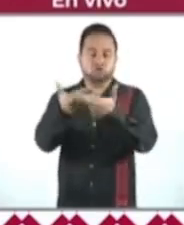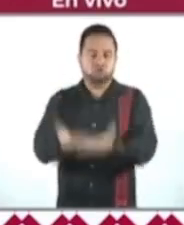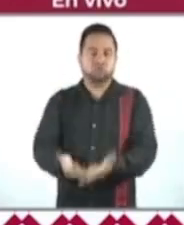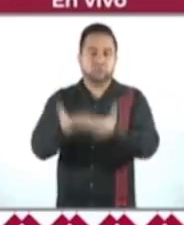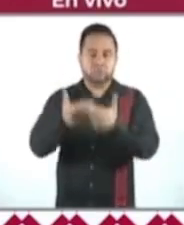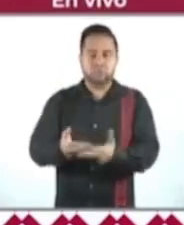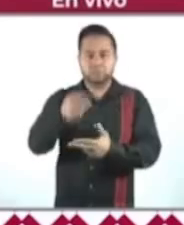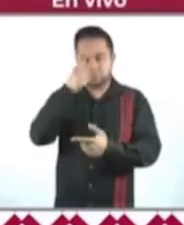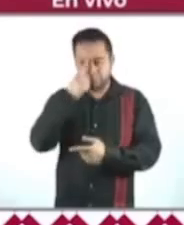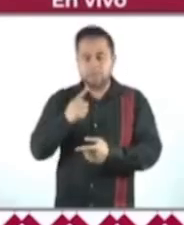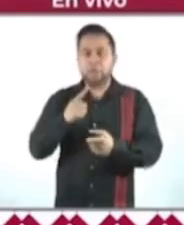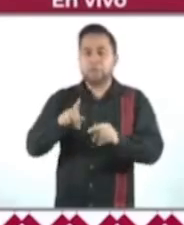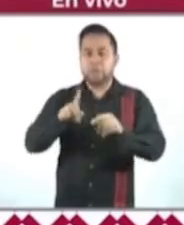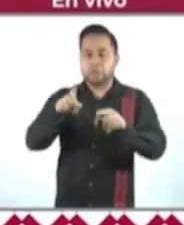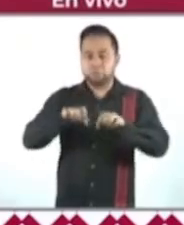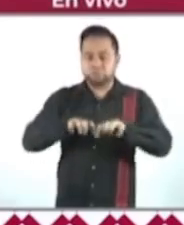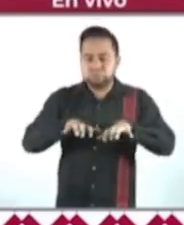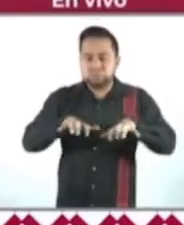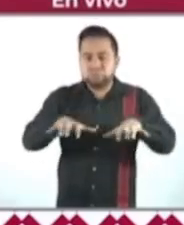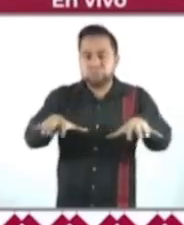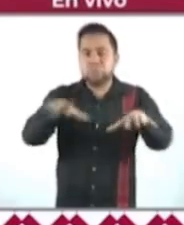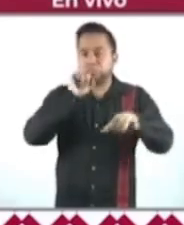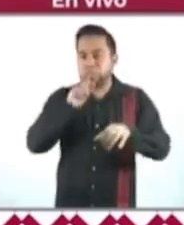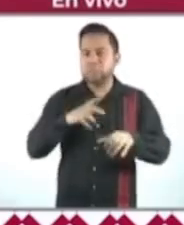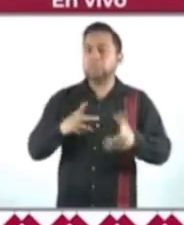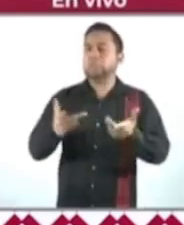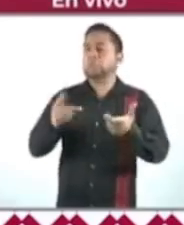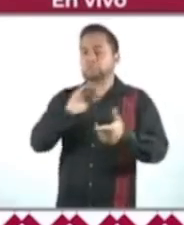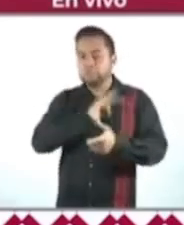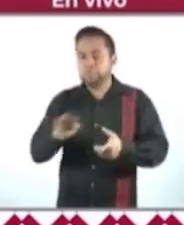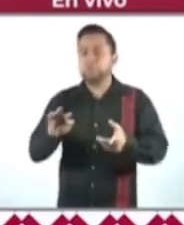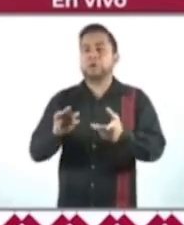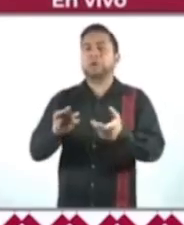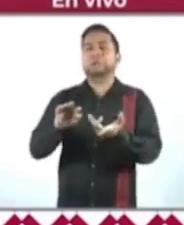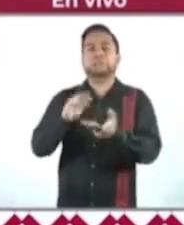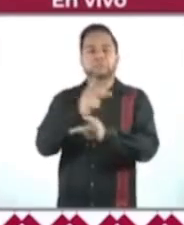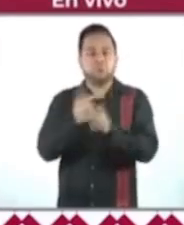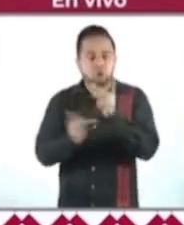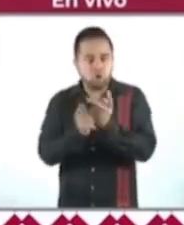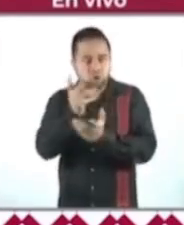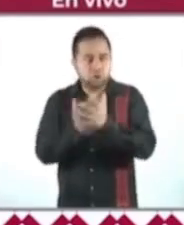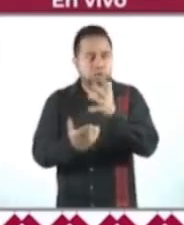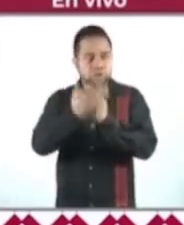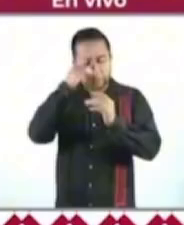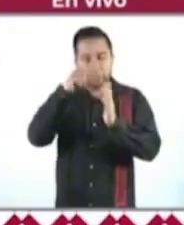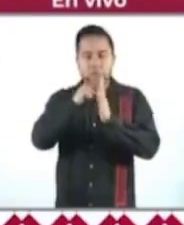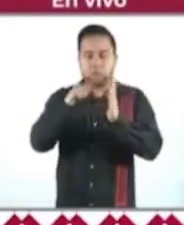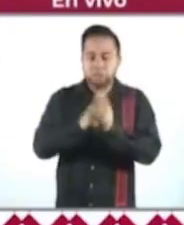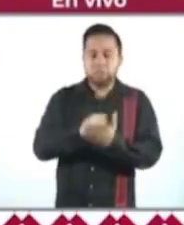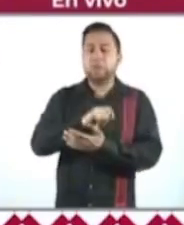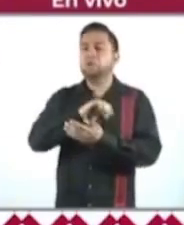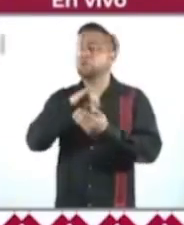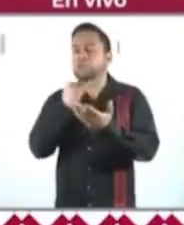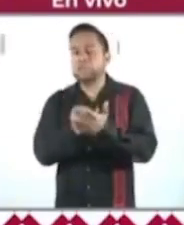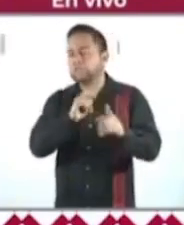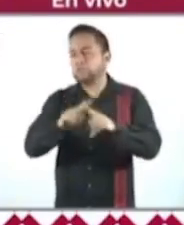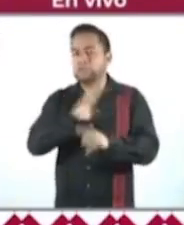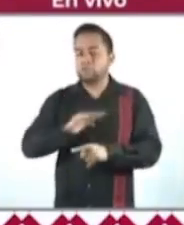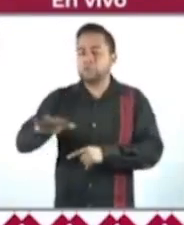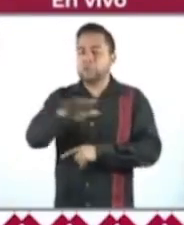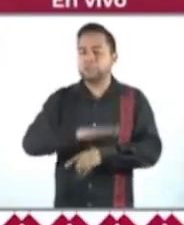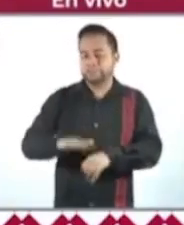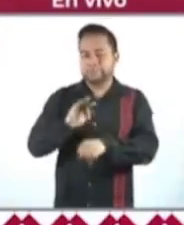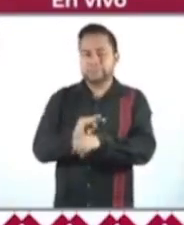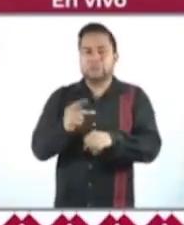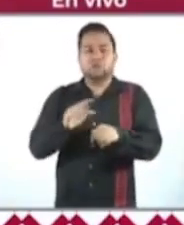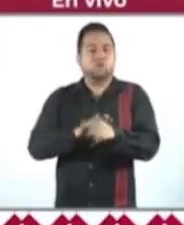para el Distrito de Riego, va a haber paz, va a haber producción para Tehuantepec, Juchitán y todos los municipios que están en esta parte. ¿Qué fue lo